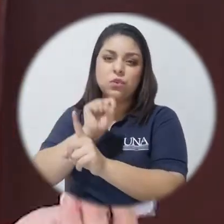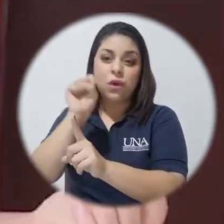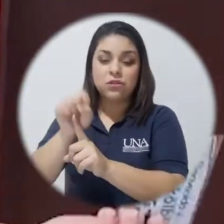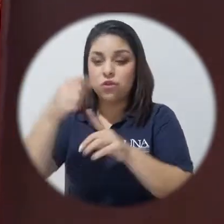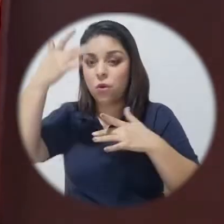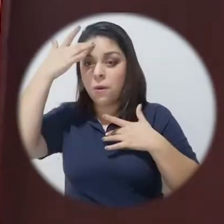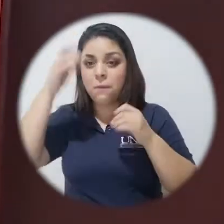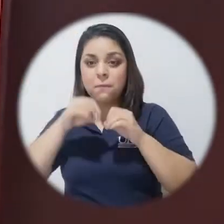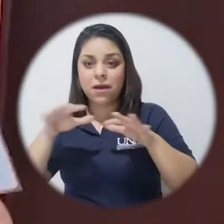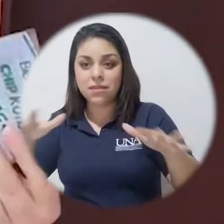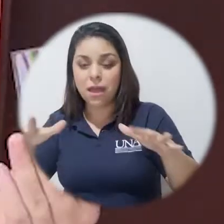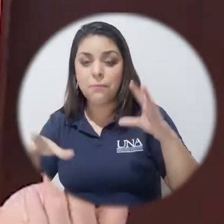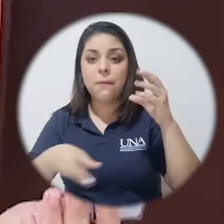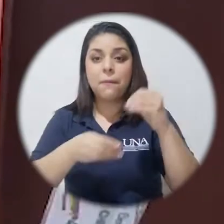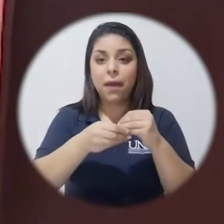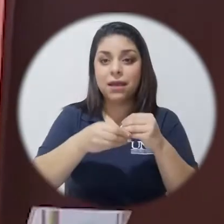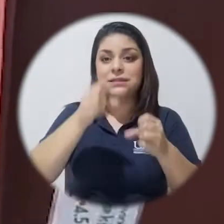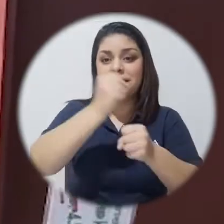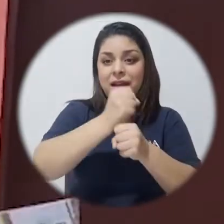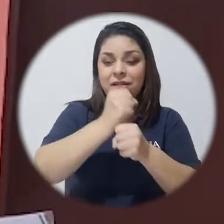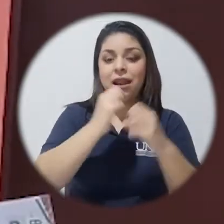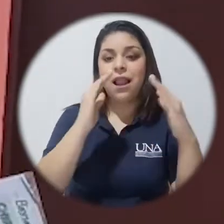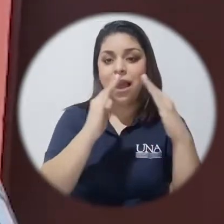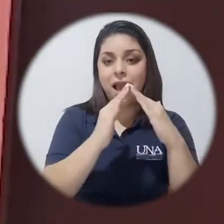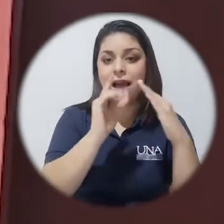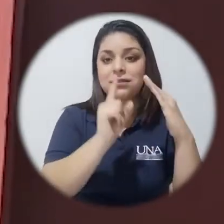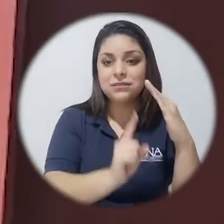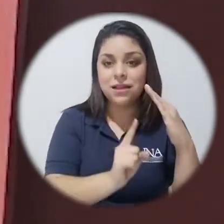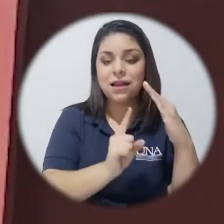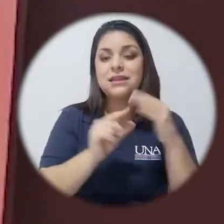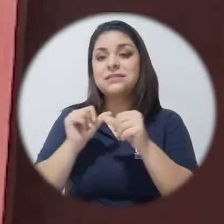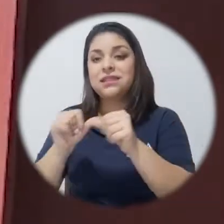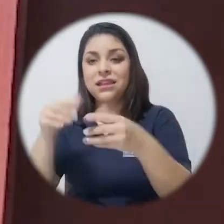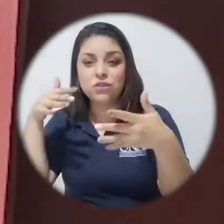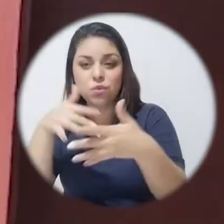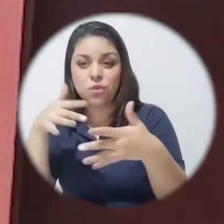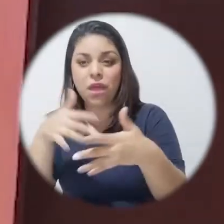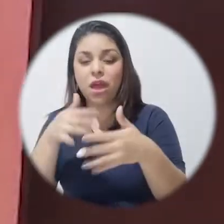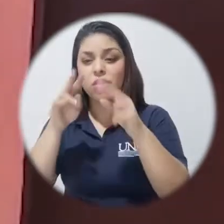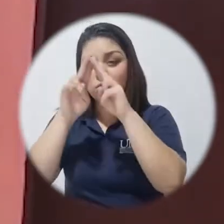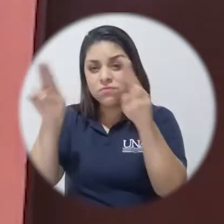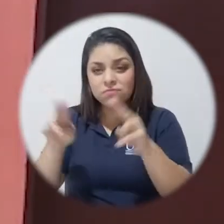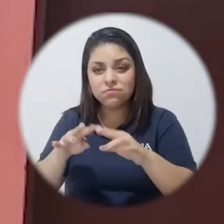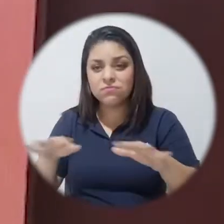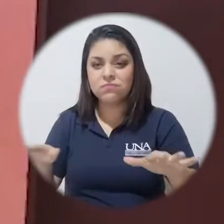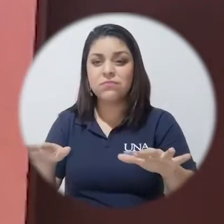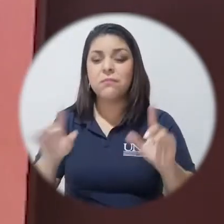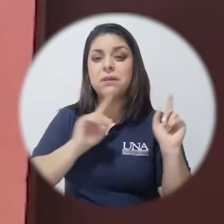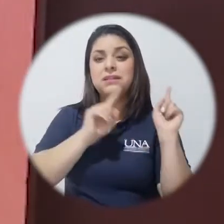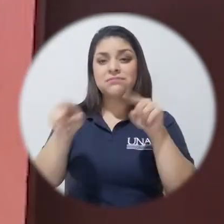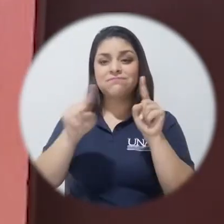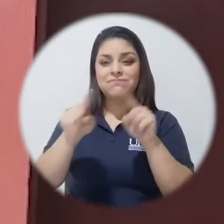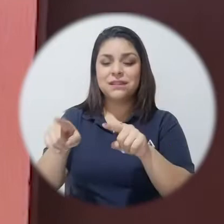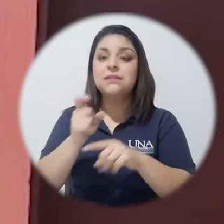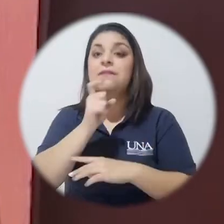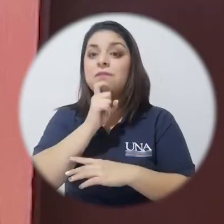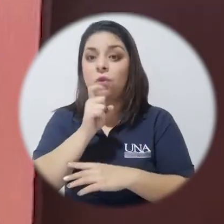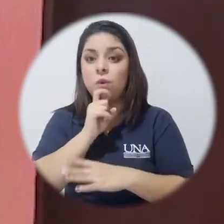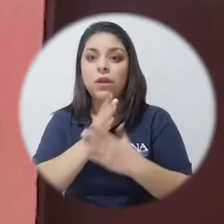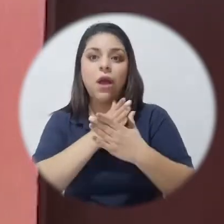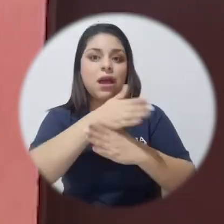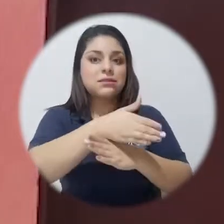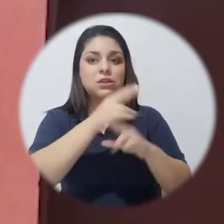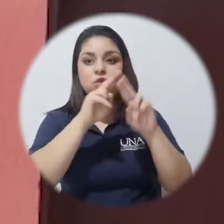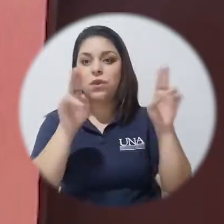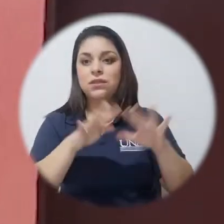el teletrabajo y continuar los estudios con la aprendizabilidad remota se dificulta con los que es el acceso a internet,